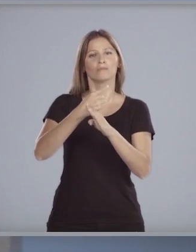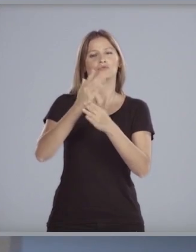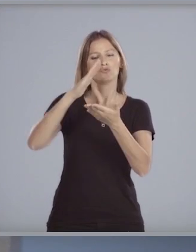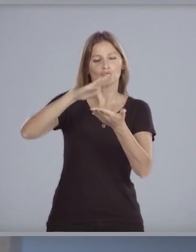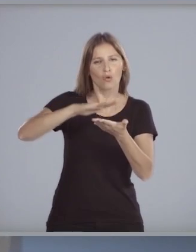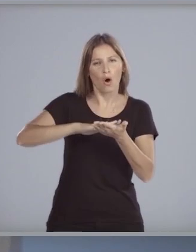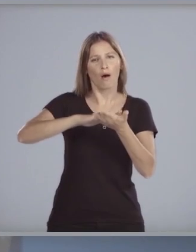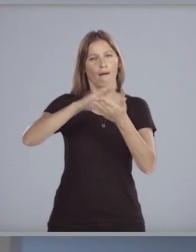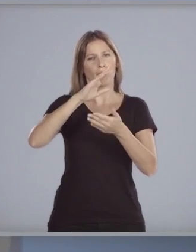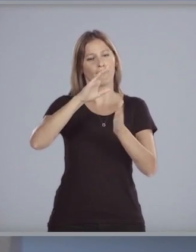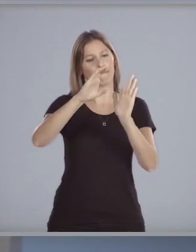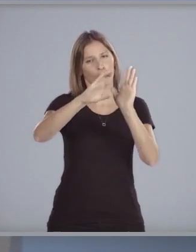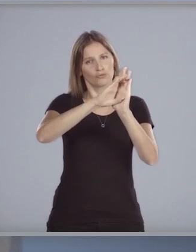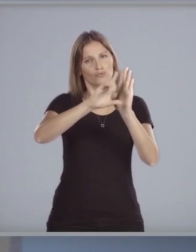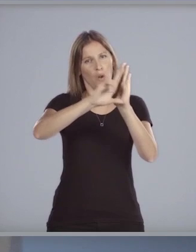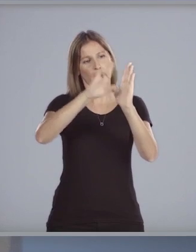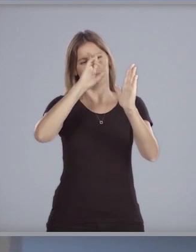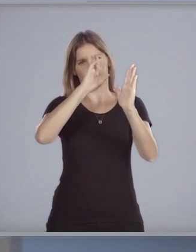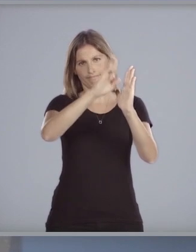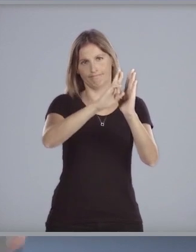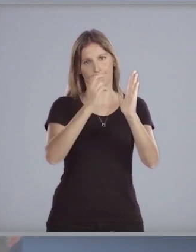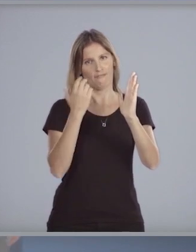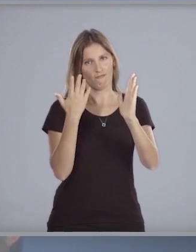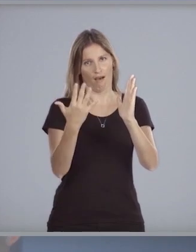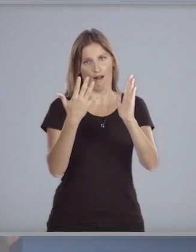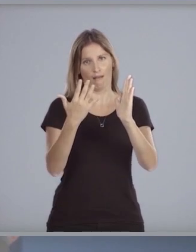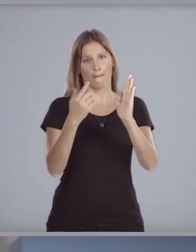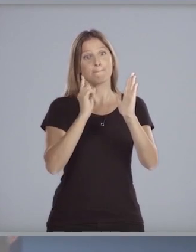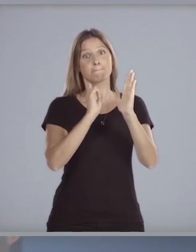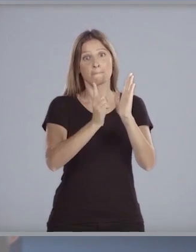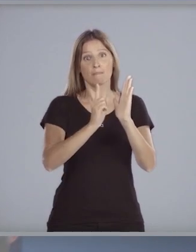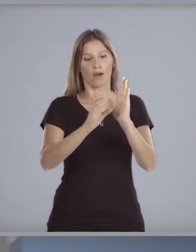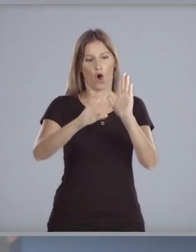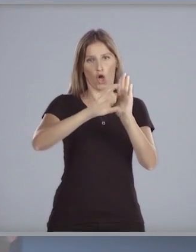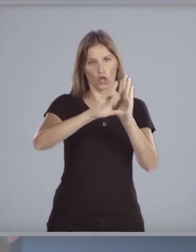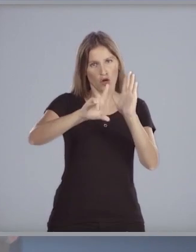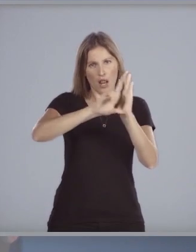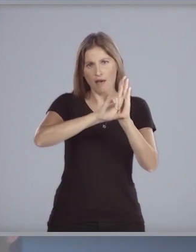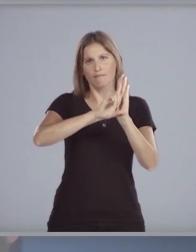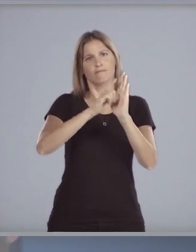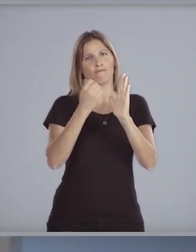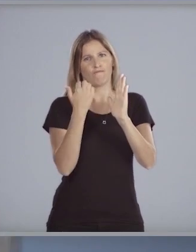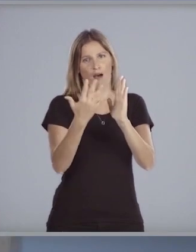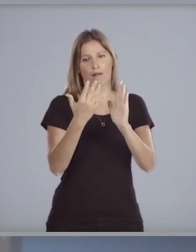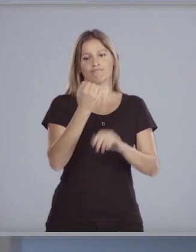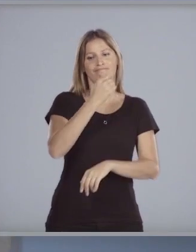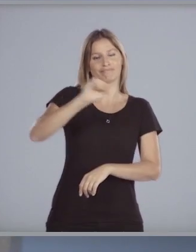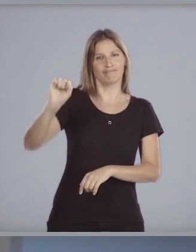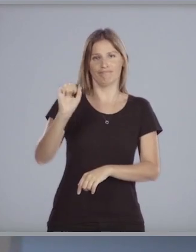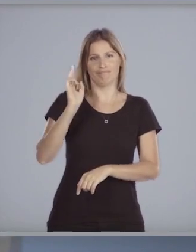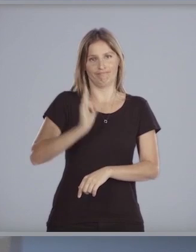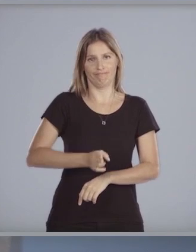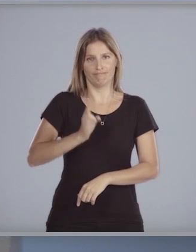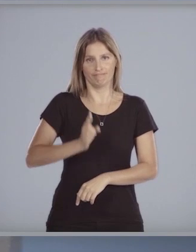respeto absoluto a la Constitución y la ley. Dentro de la Constitución y la ley, todo. Fuera de ellas,